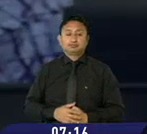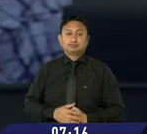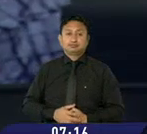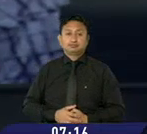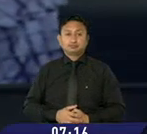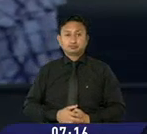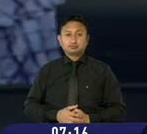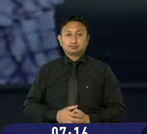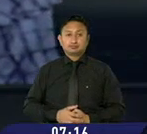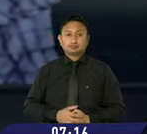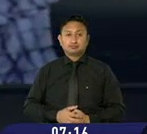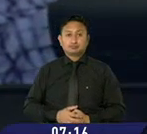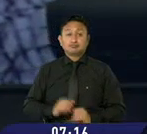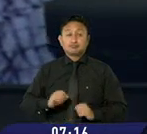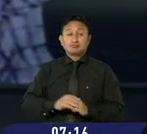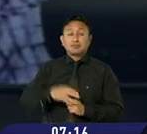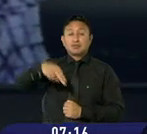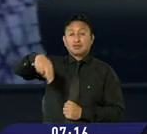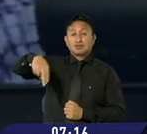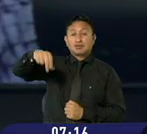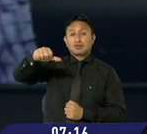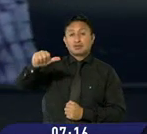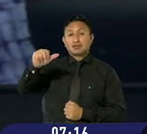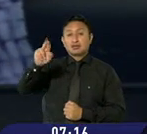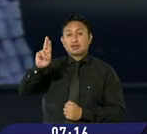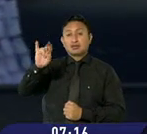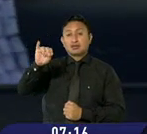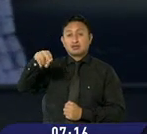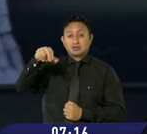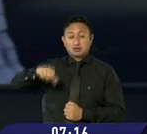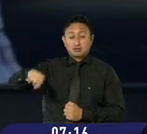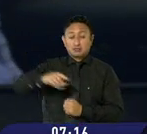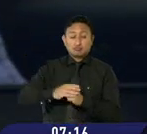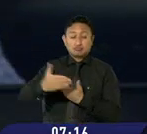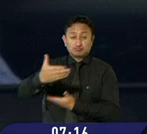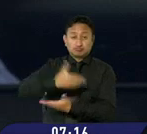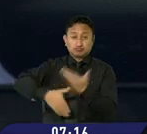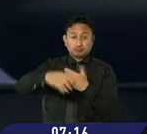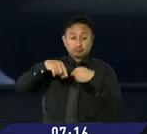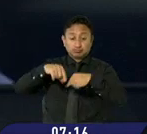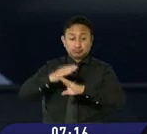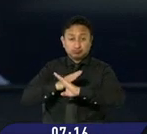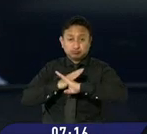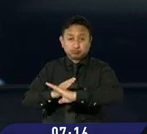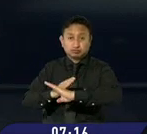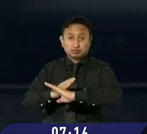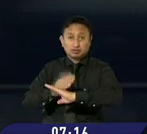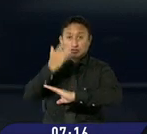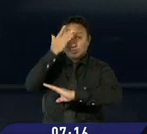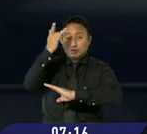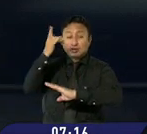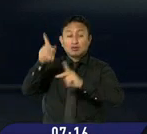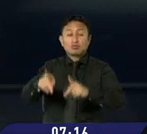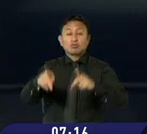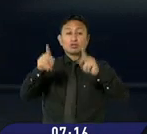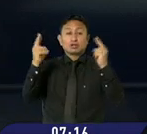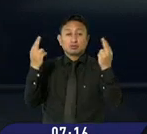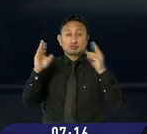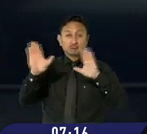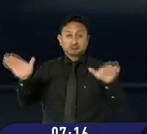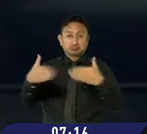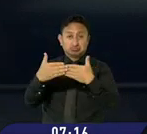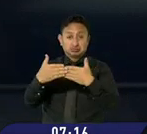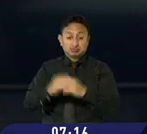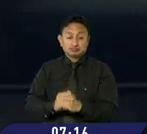Y comerciantes de Nariño bloquearon el paso de importaciones como reacción por no reaperturar el puente de Rumichaca.